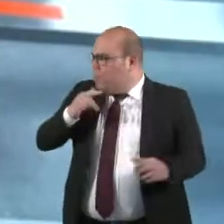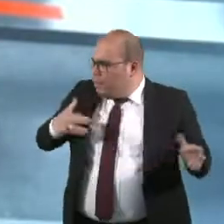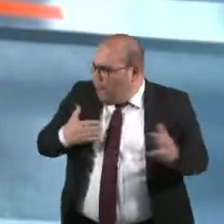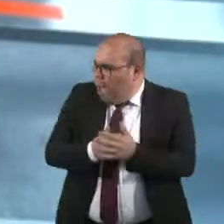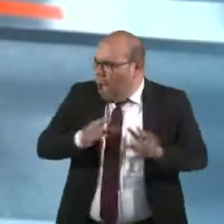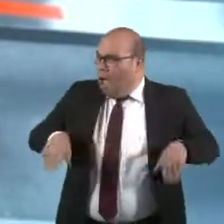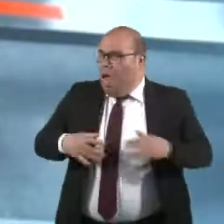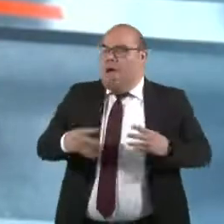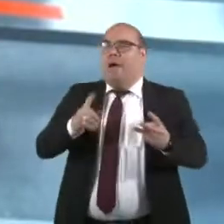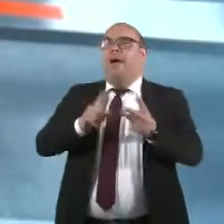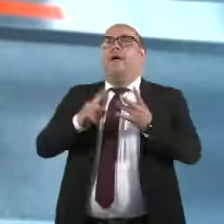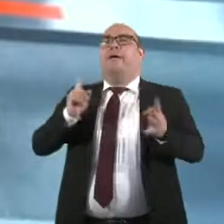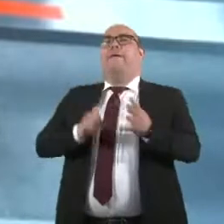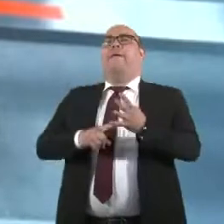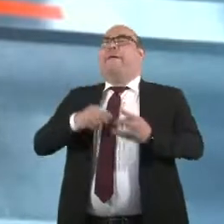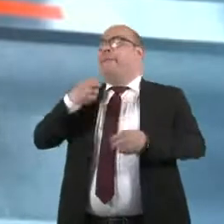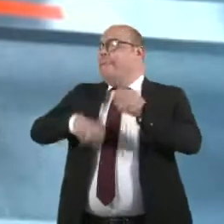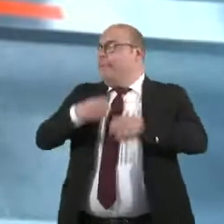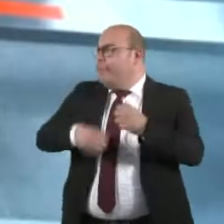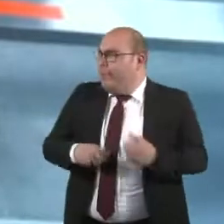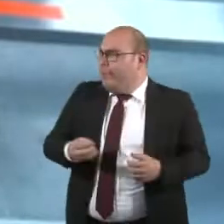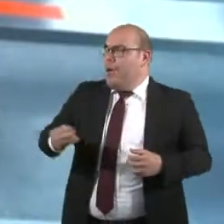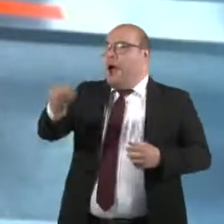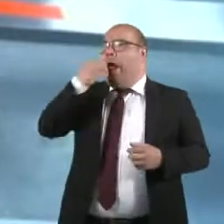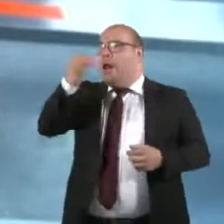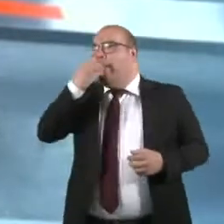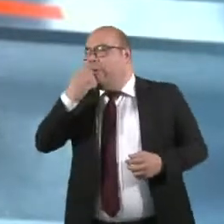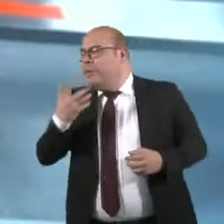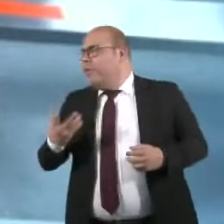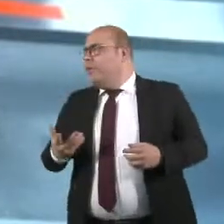alimentación en la zona.